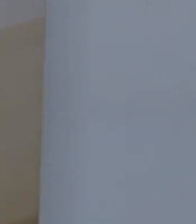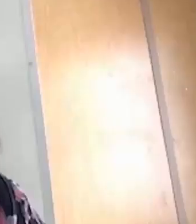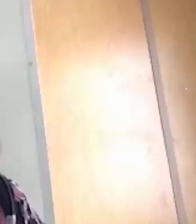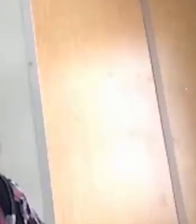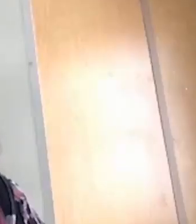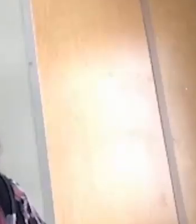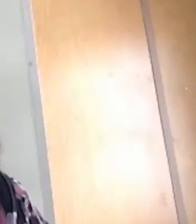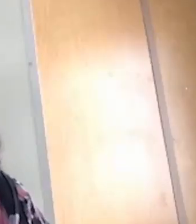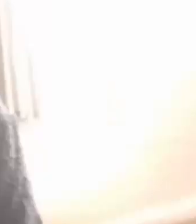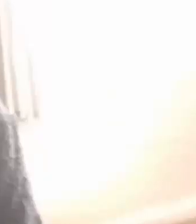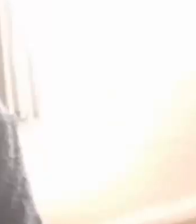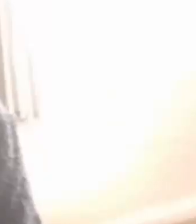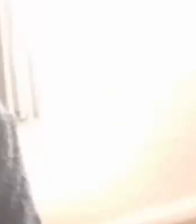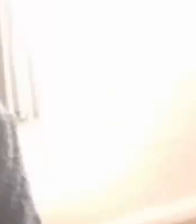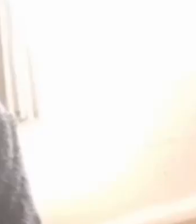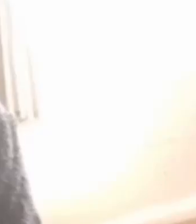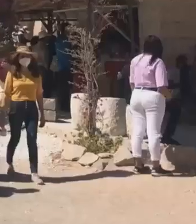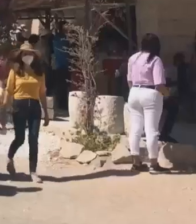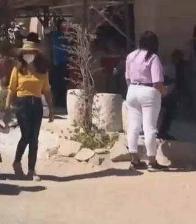Libros